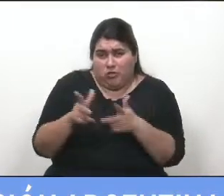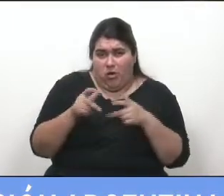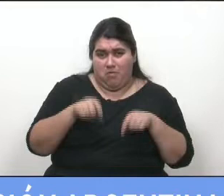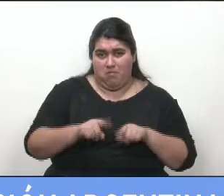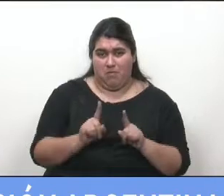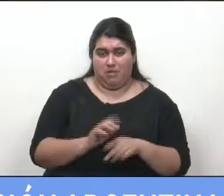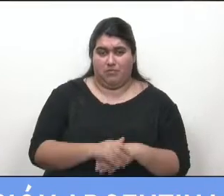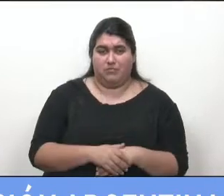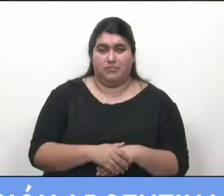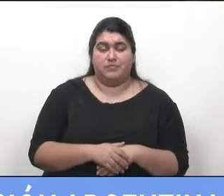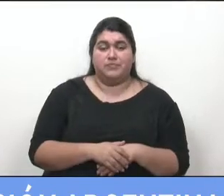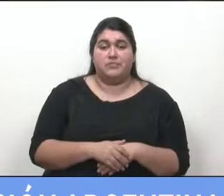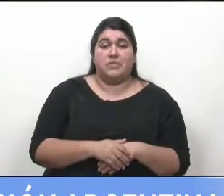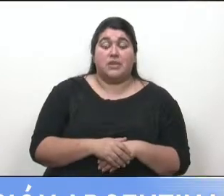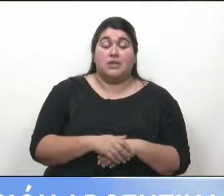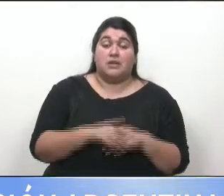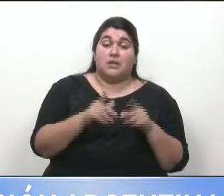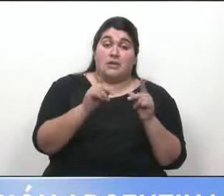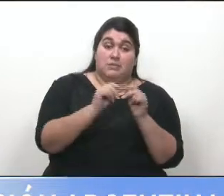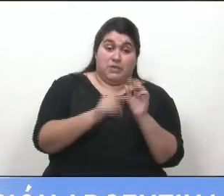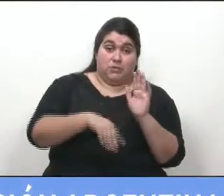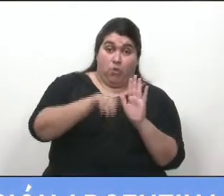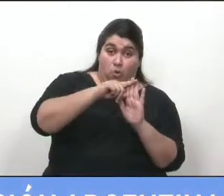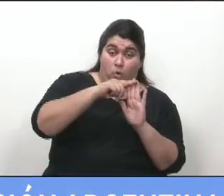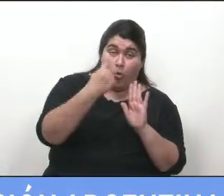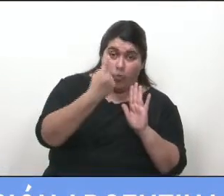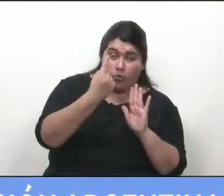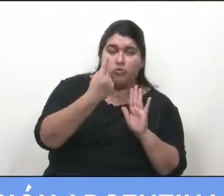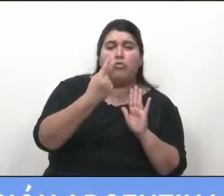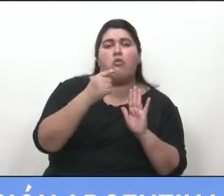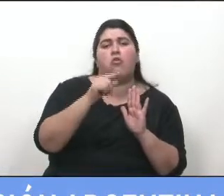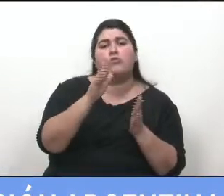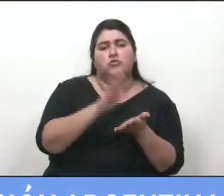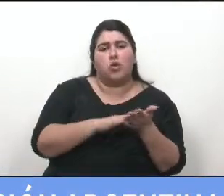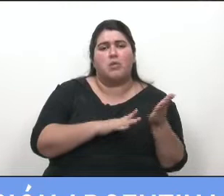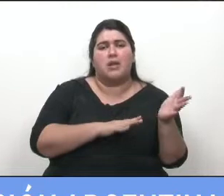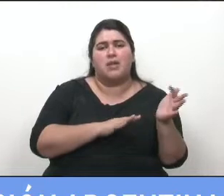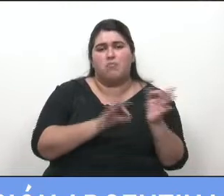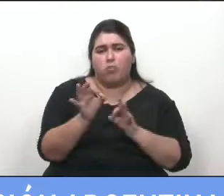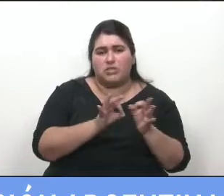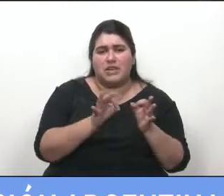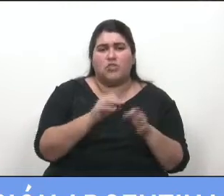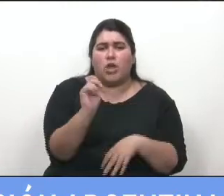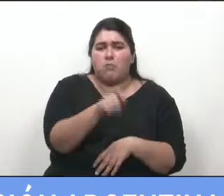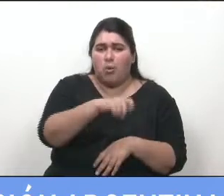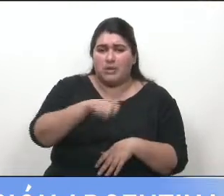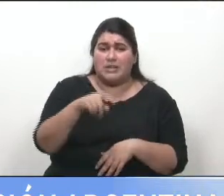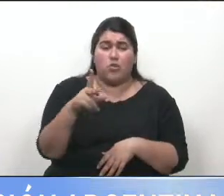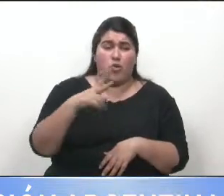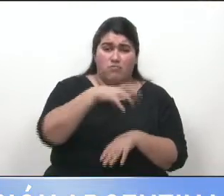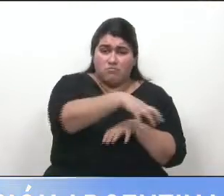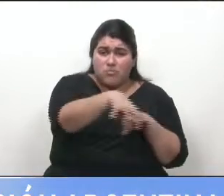El citado título 1 fomenta el desarrollo de proyectos inmobiliarios privados nuevos